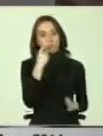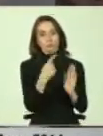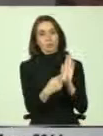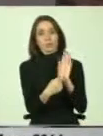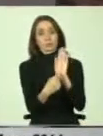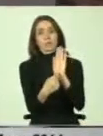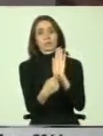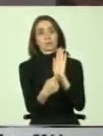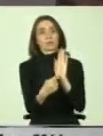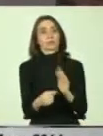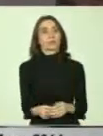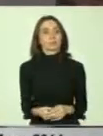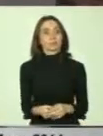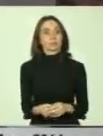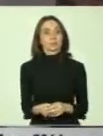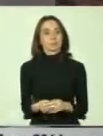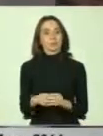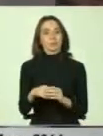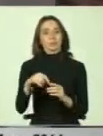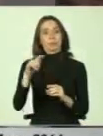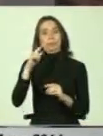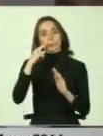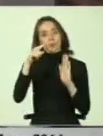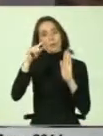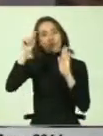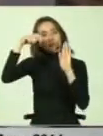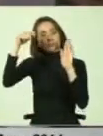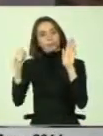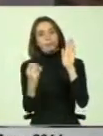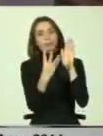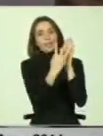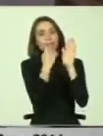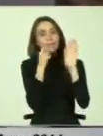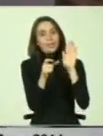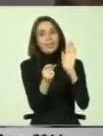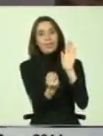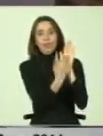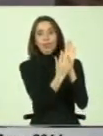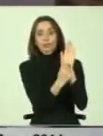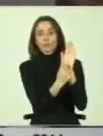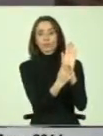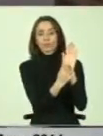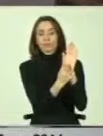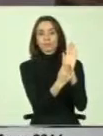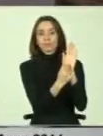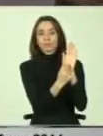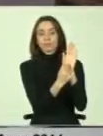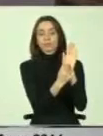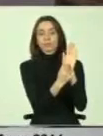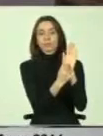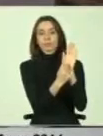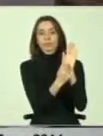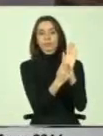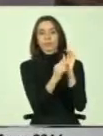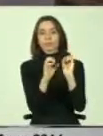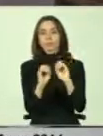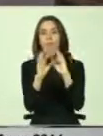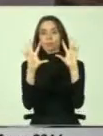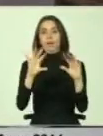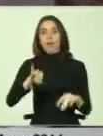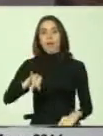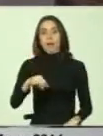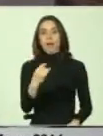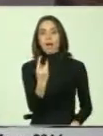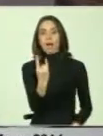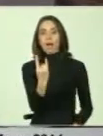y el video que nos entrega en forma muy clarificadora Javiera,